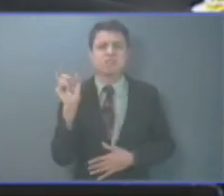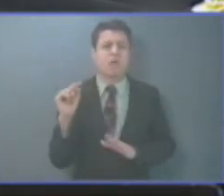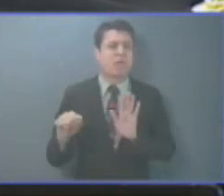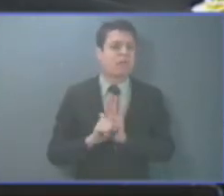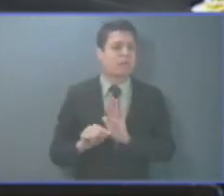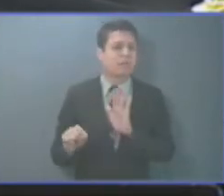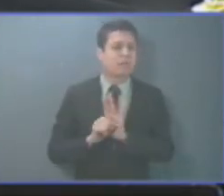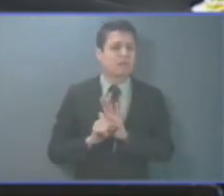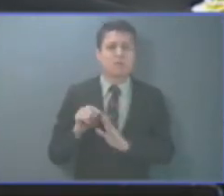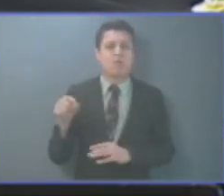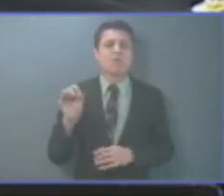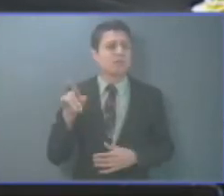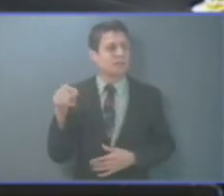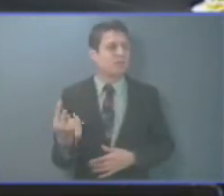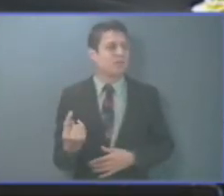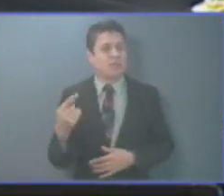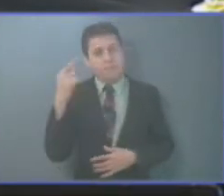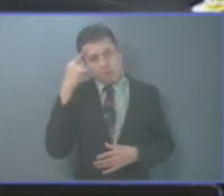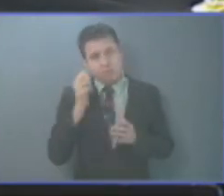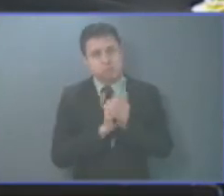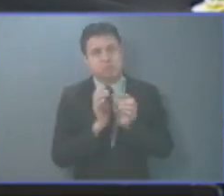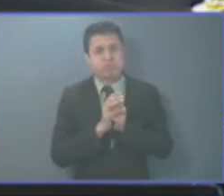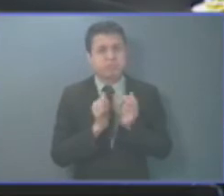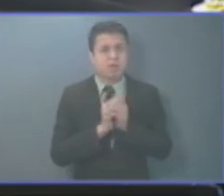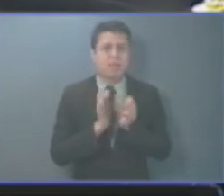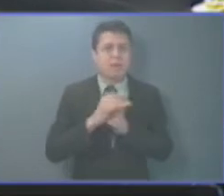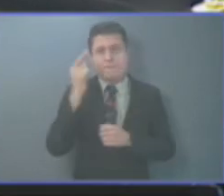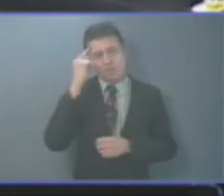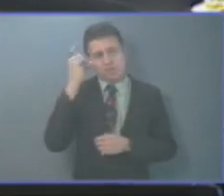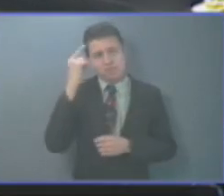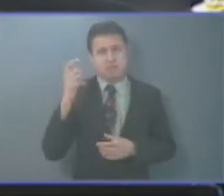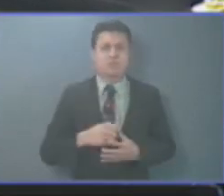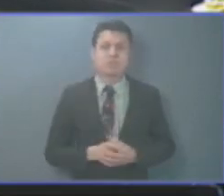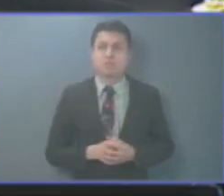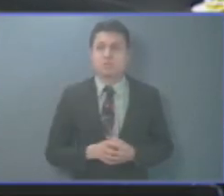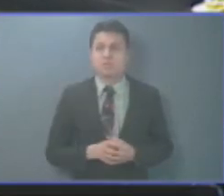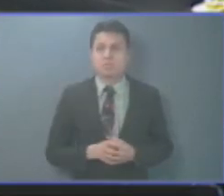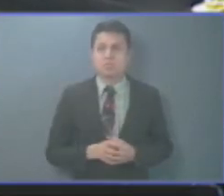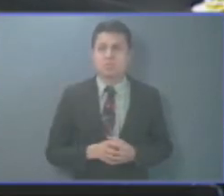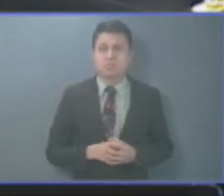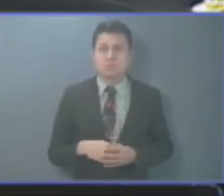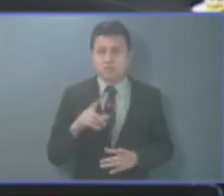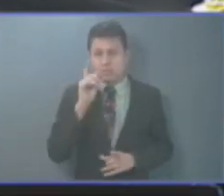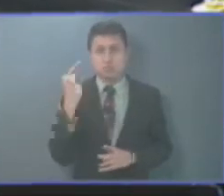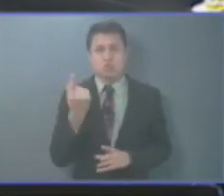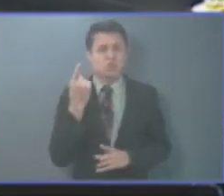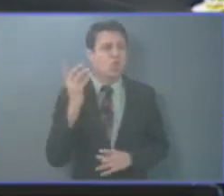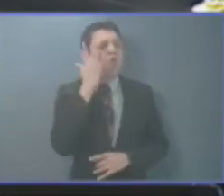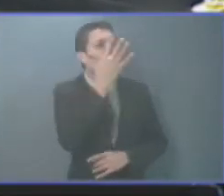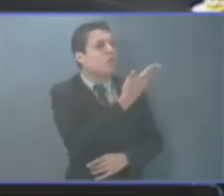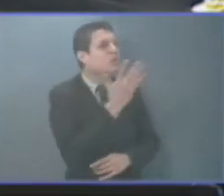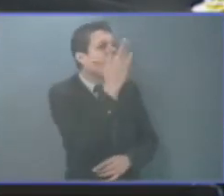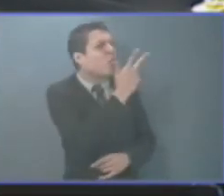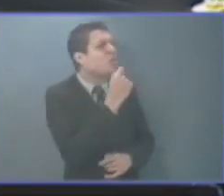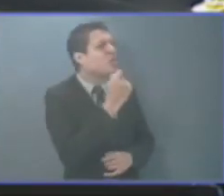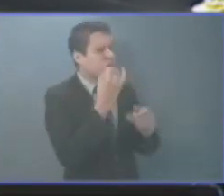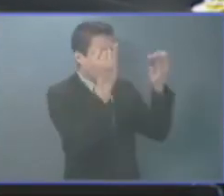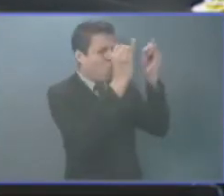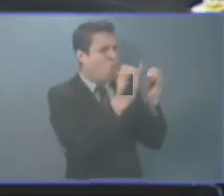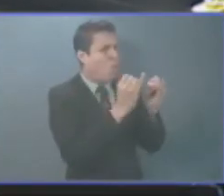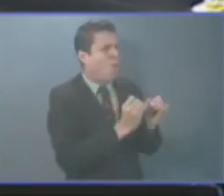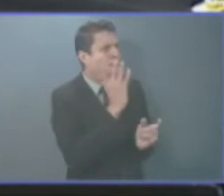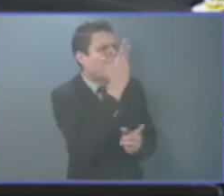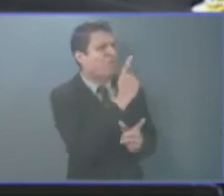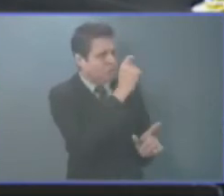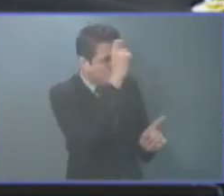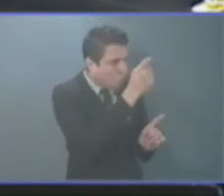personas con epilepsia y otras enfermedades mentales. Era el culto a la belleza y a la perfección física. Por el